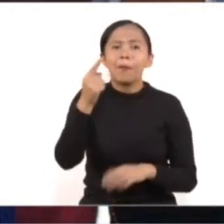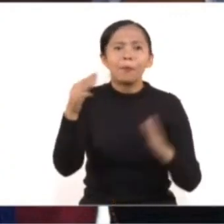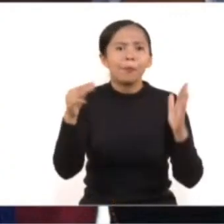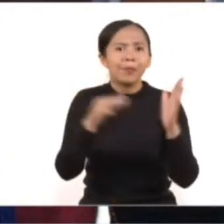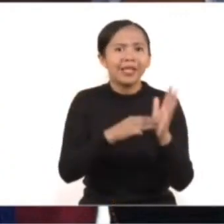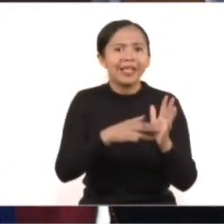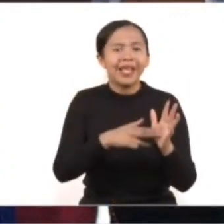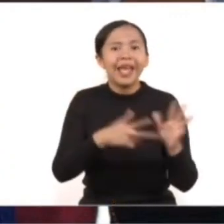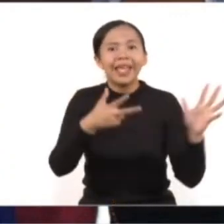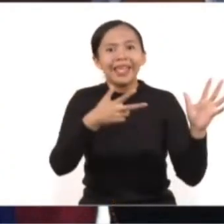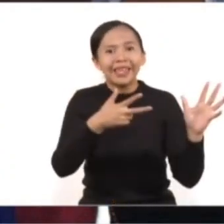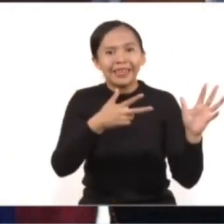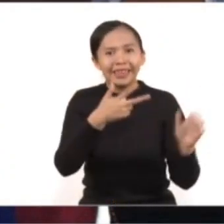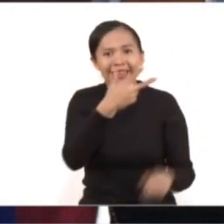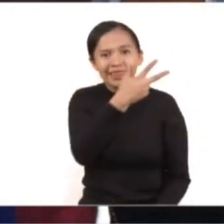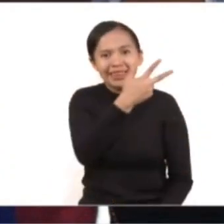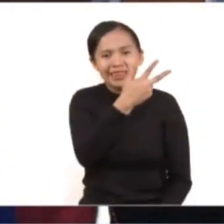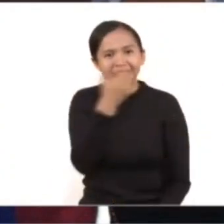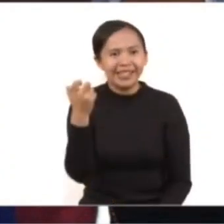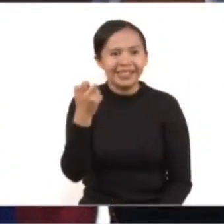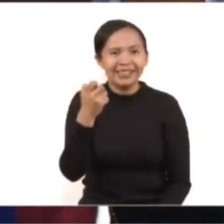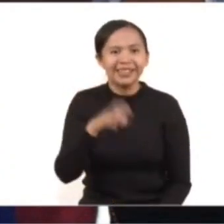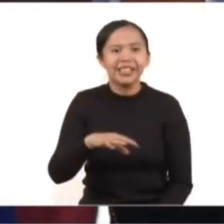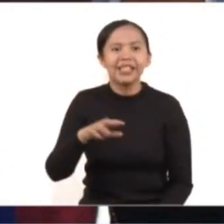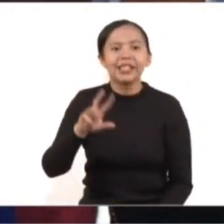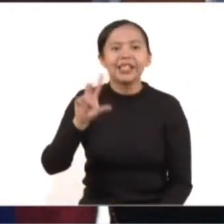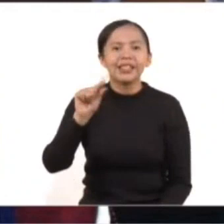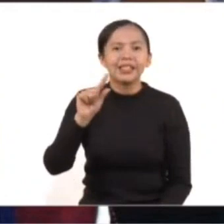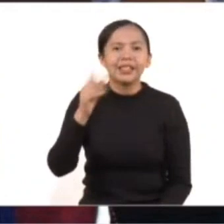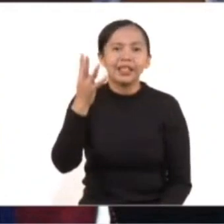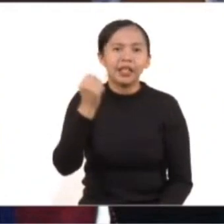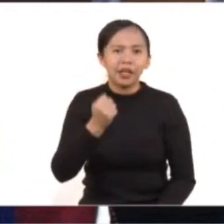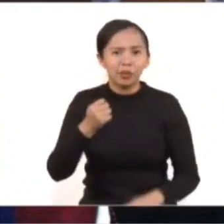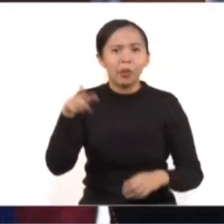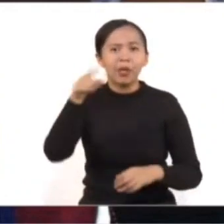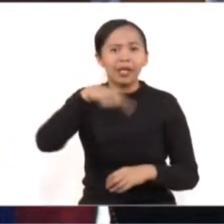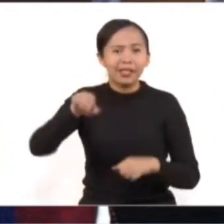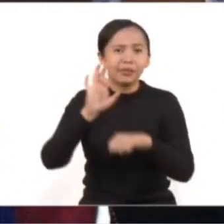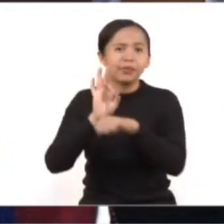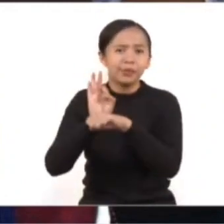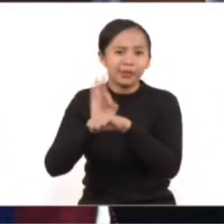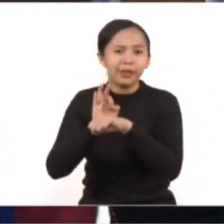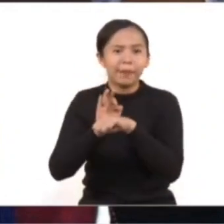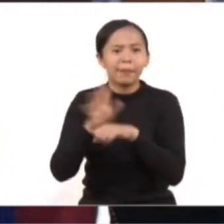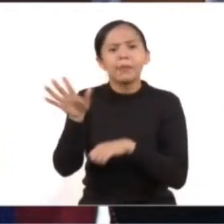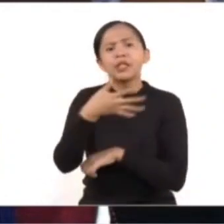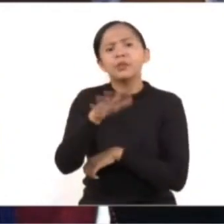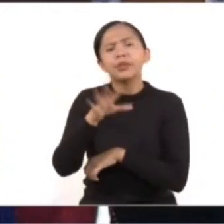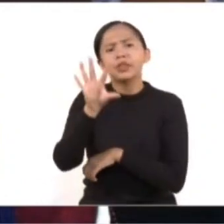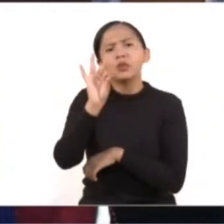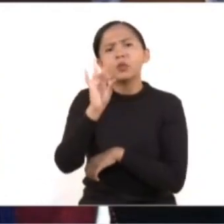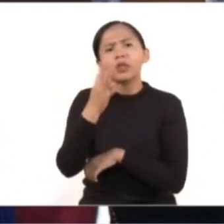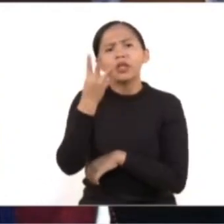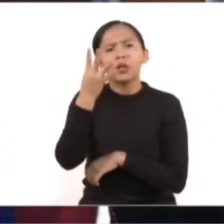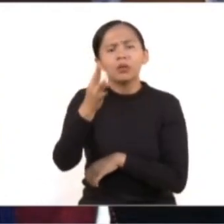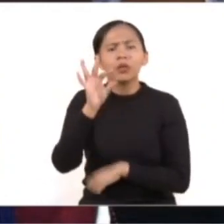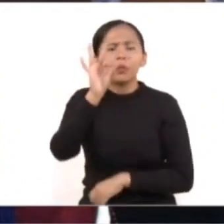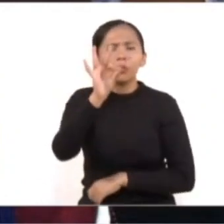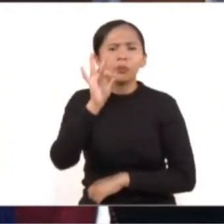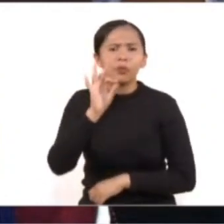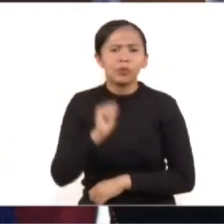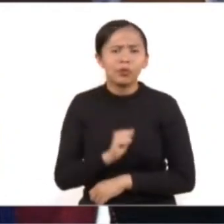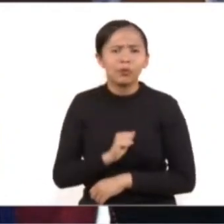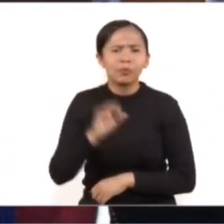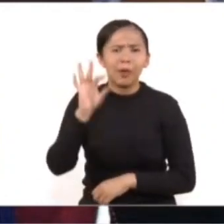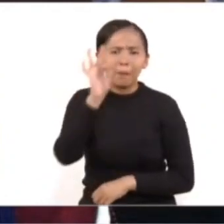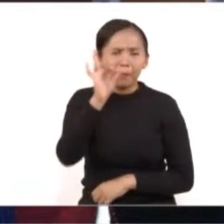hayan salido de la condición de riesgo de violencia feminicida, un 44.4 por ciento de